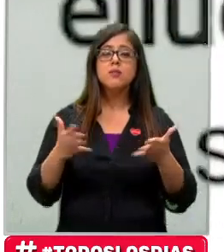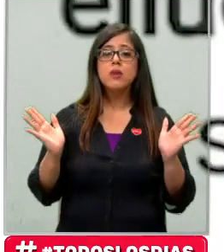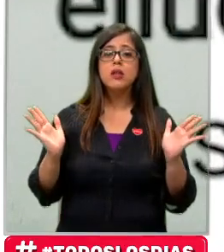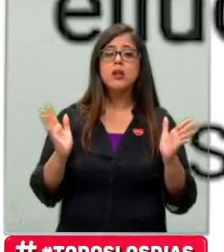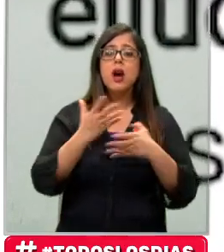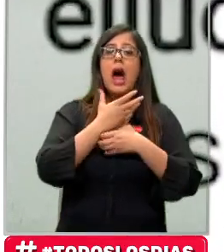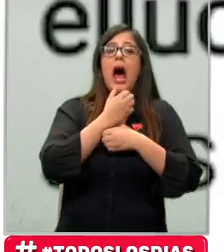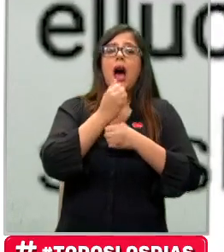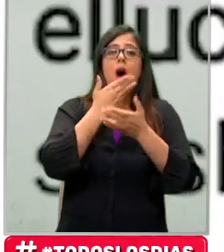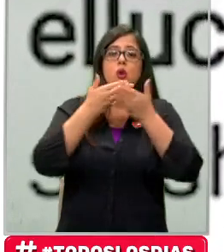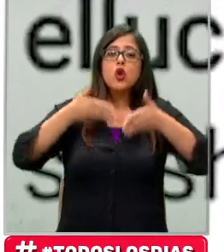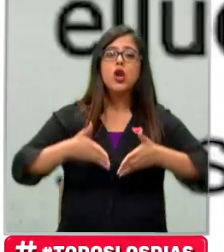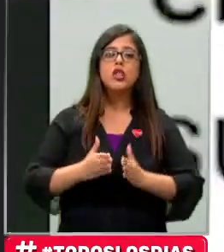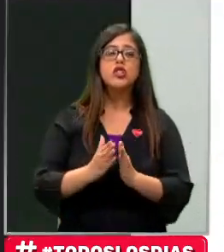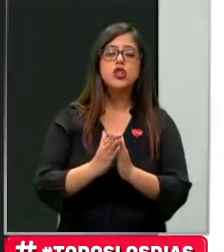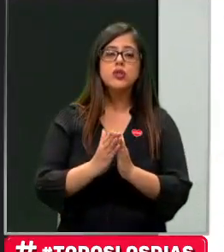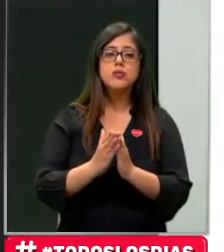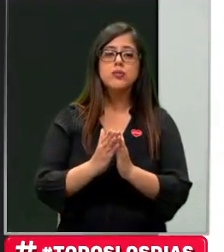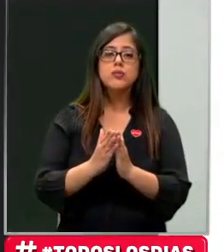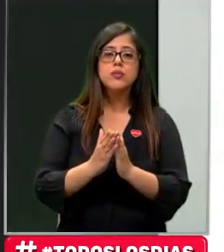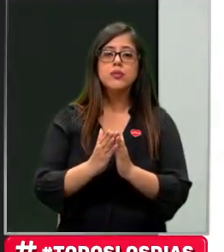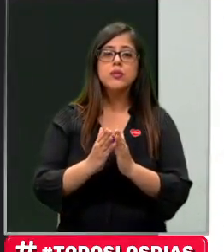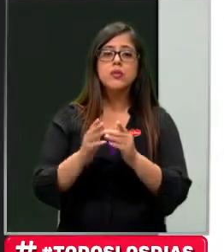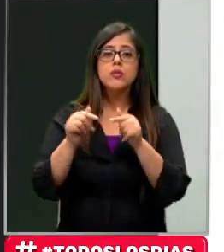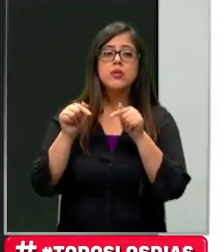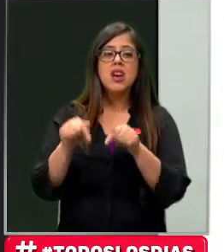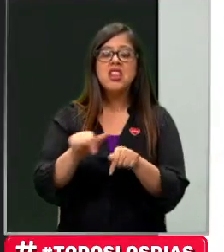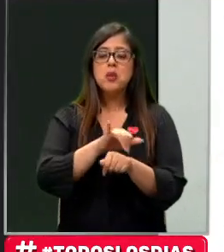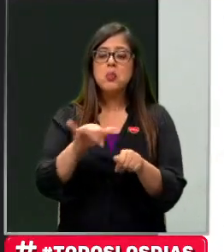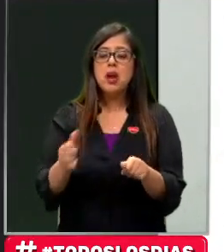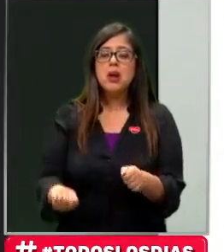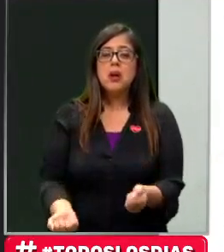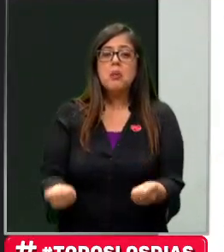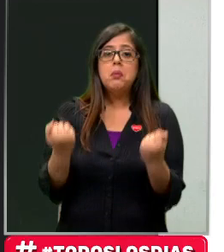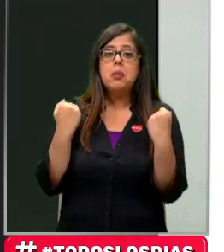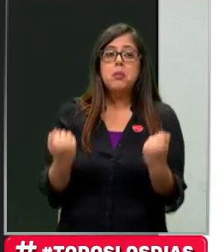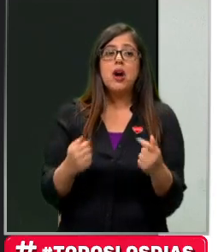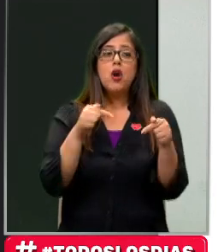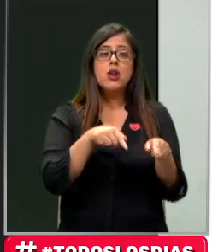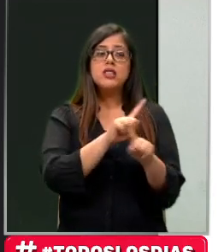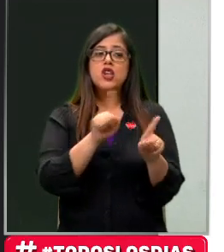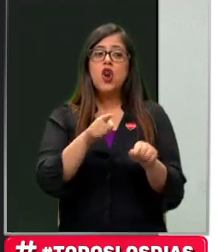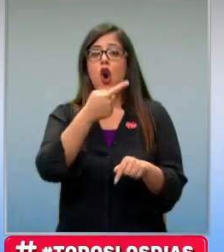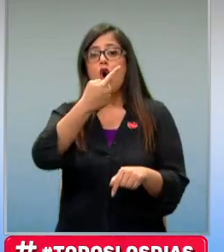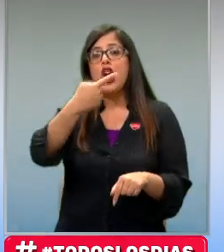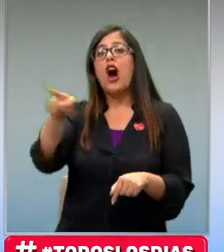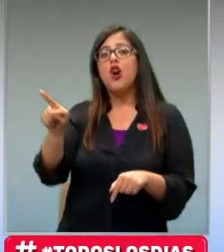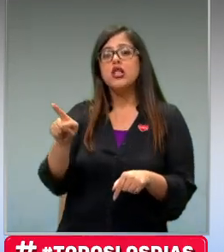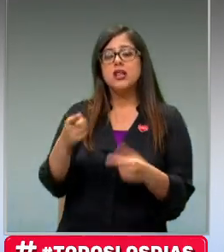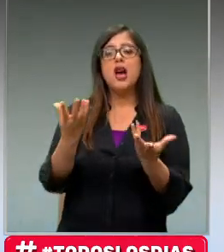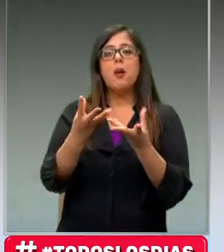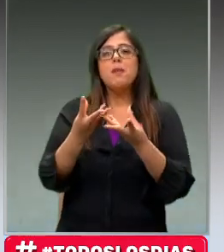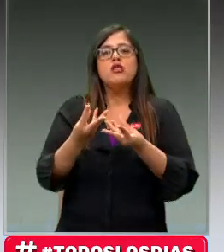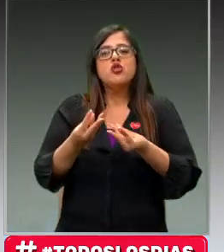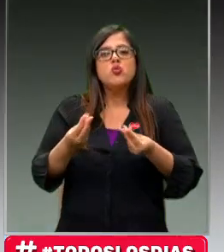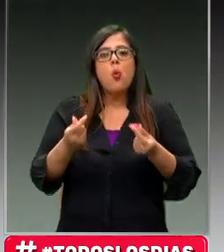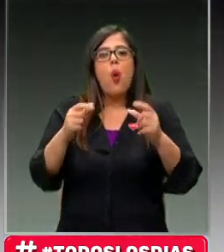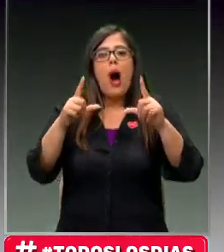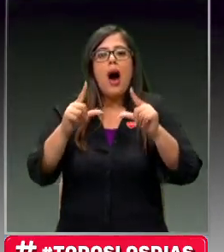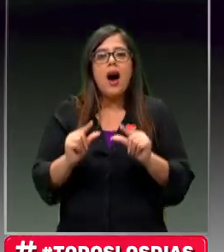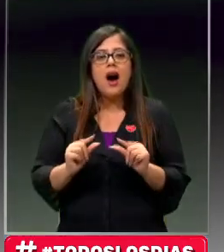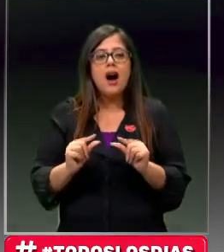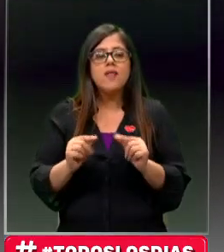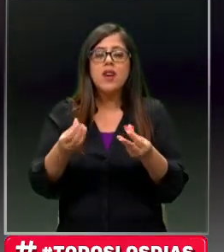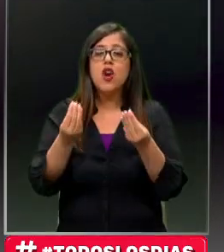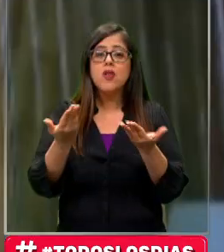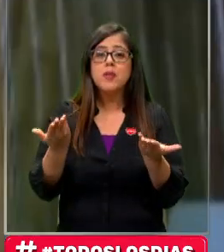También hago media hora de cardio para luego pasar a hacer pesas. No con esas, sino con esas. Alianita. Obviamente uno de las metas, yo creo,